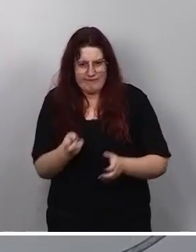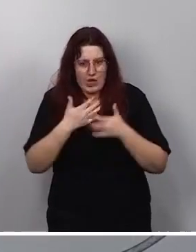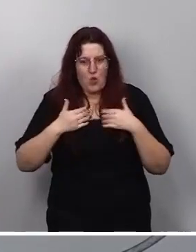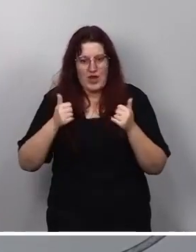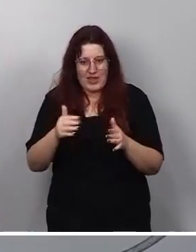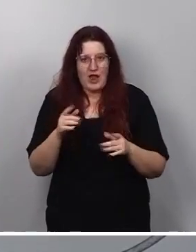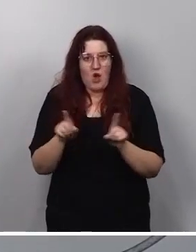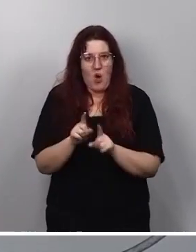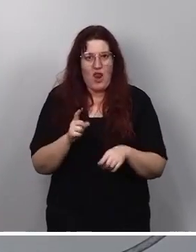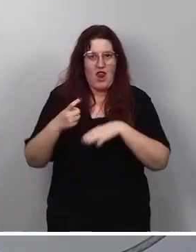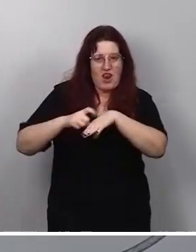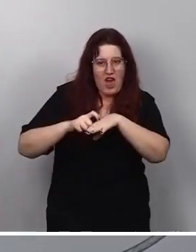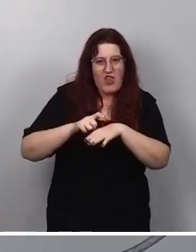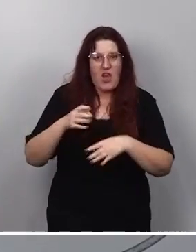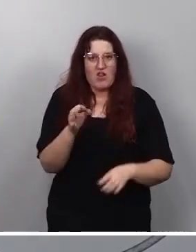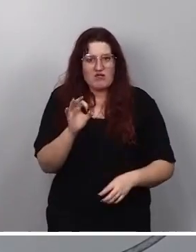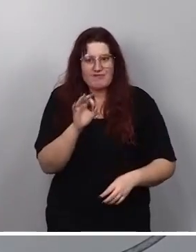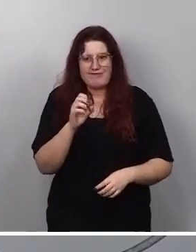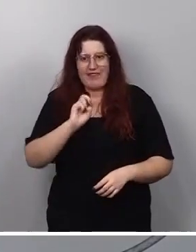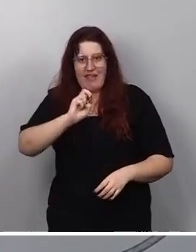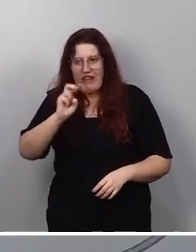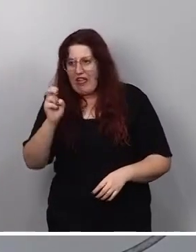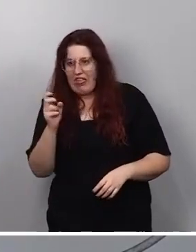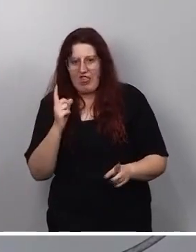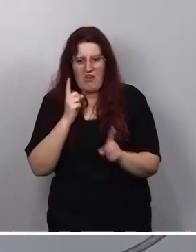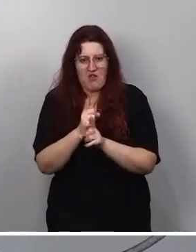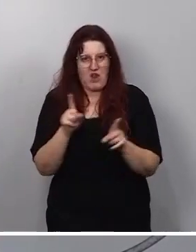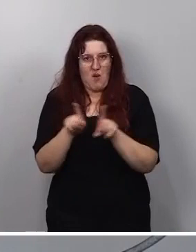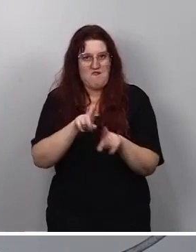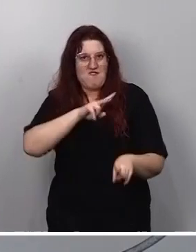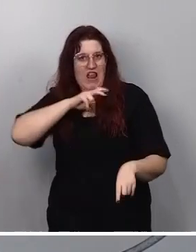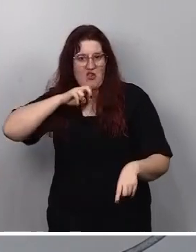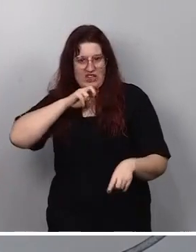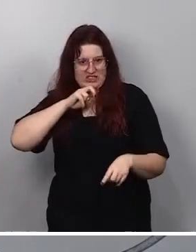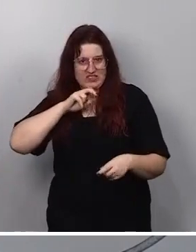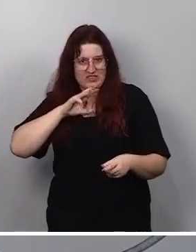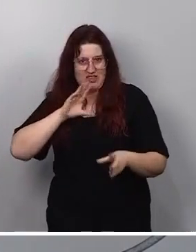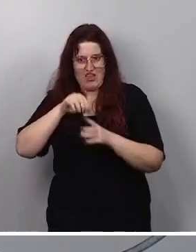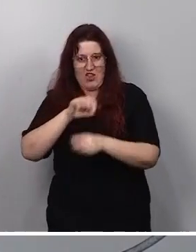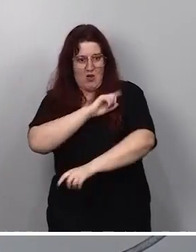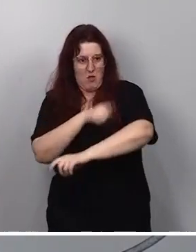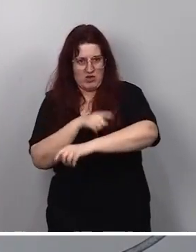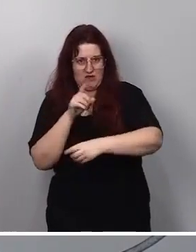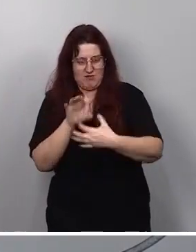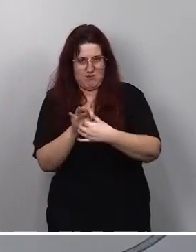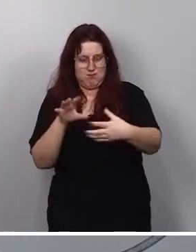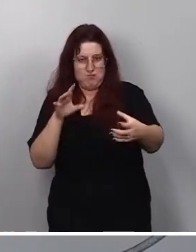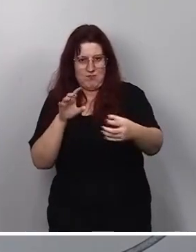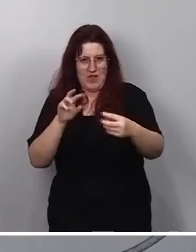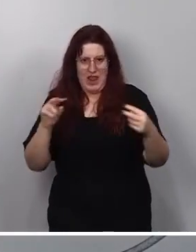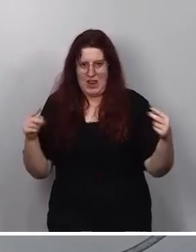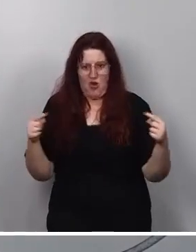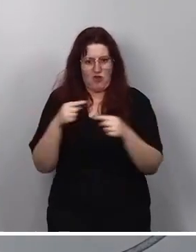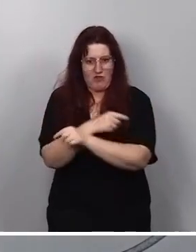discriminación, desde luego, son la antítesis y me permiten de los valores que despliega el deporte, que son precisamente